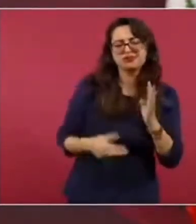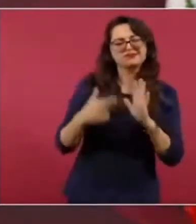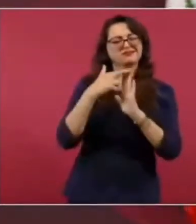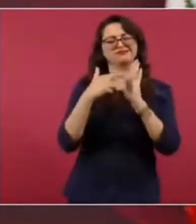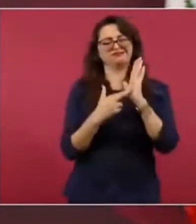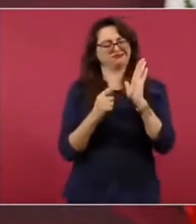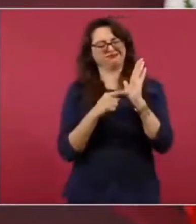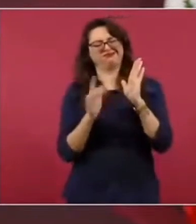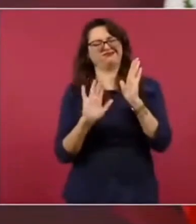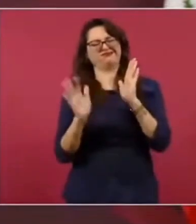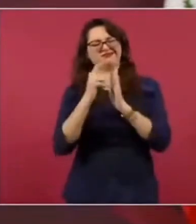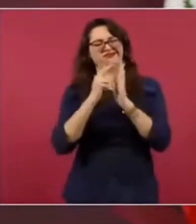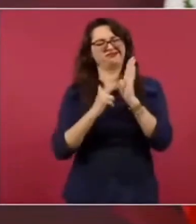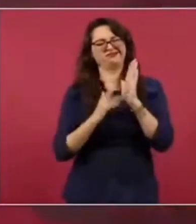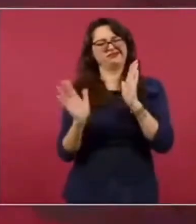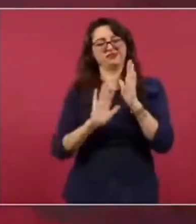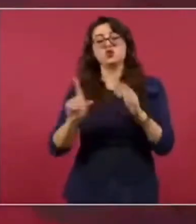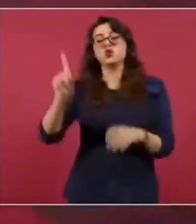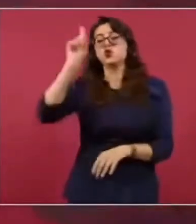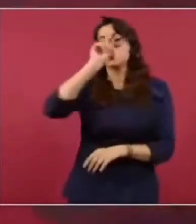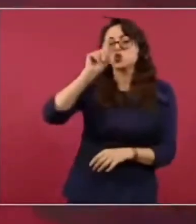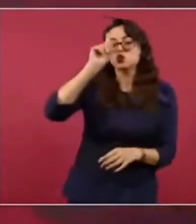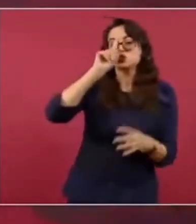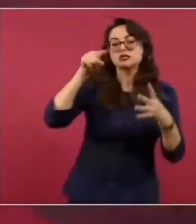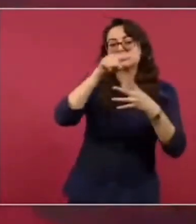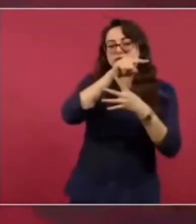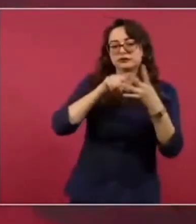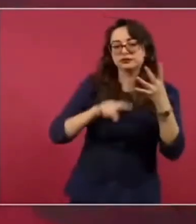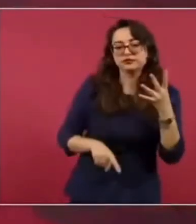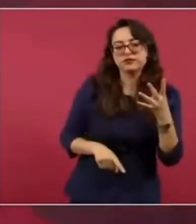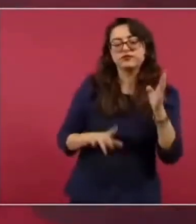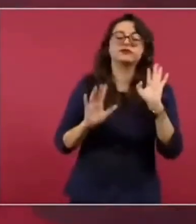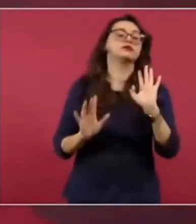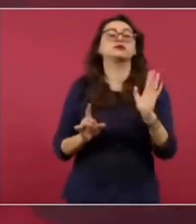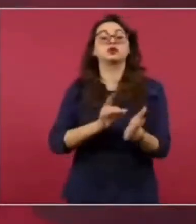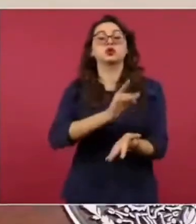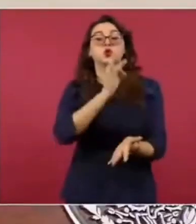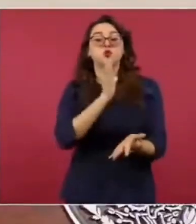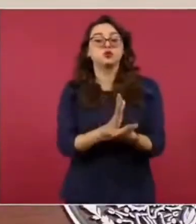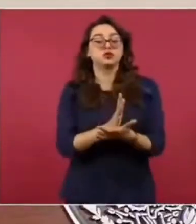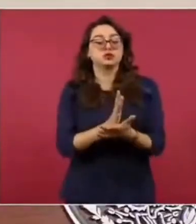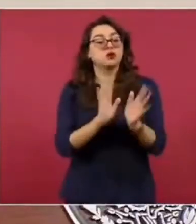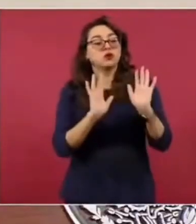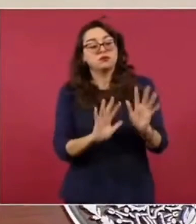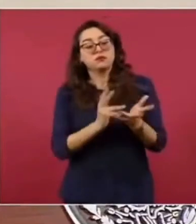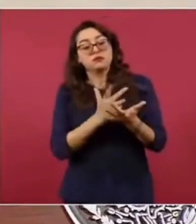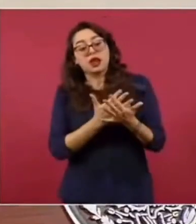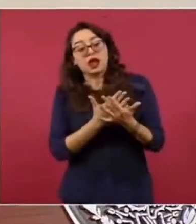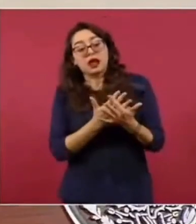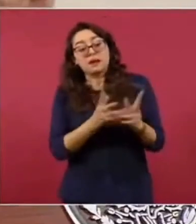Entonces, solo me falta revisar la parte del pago de impuestos. Es lo único.